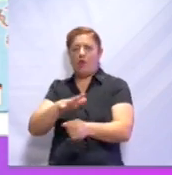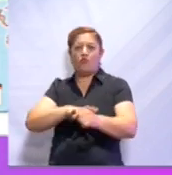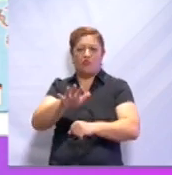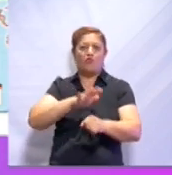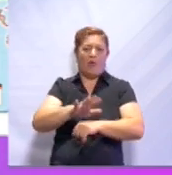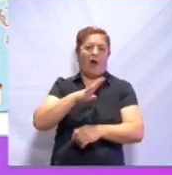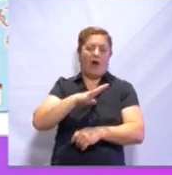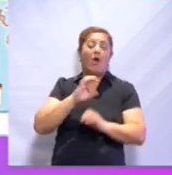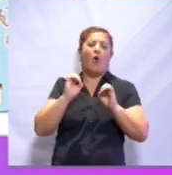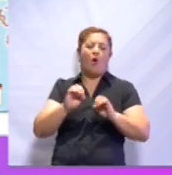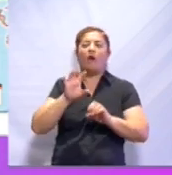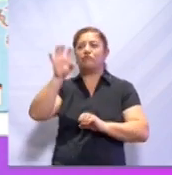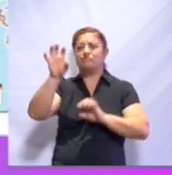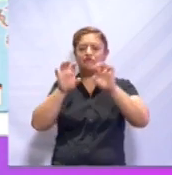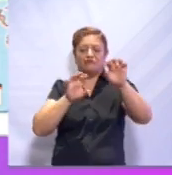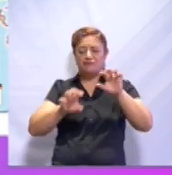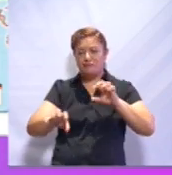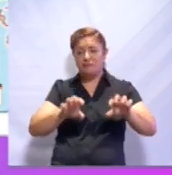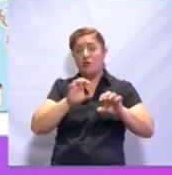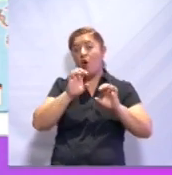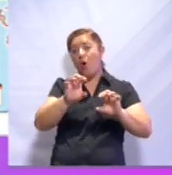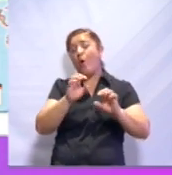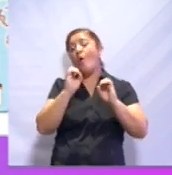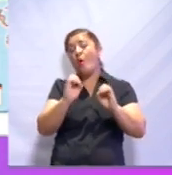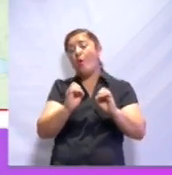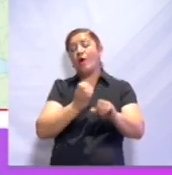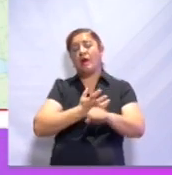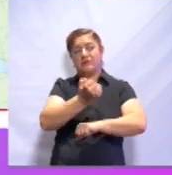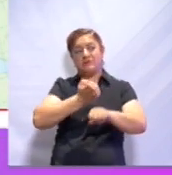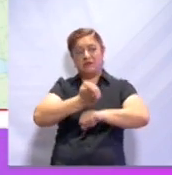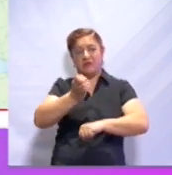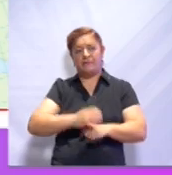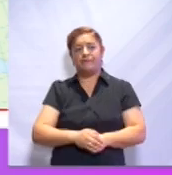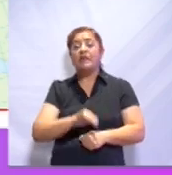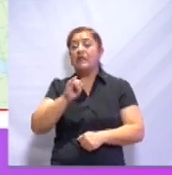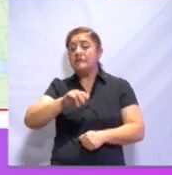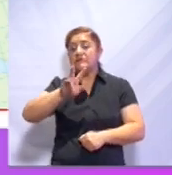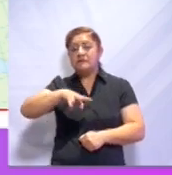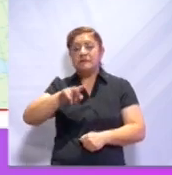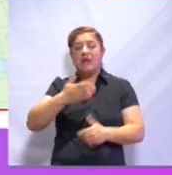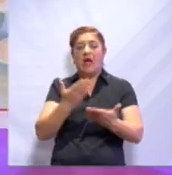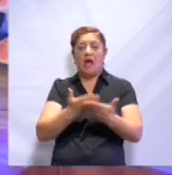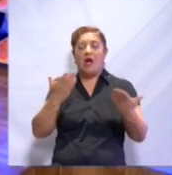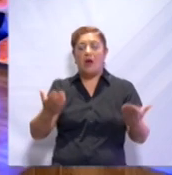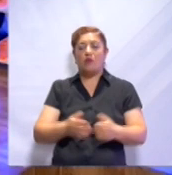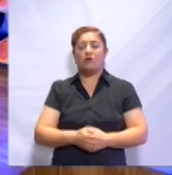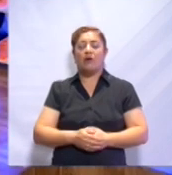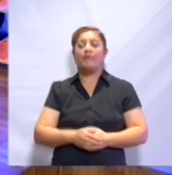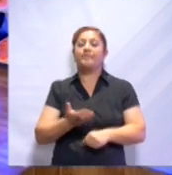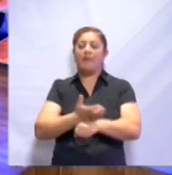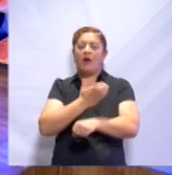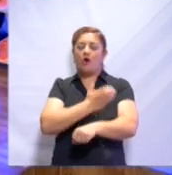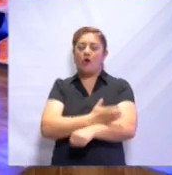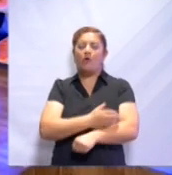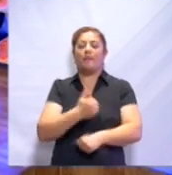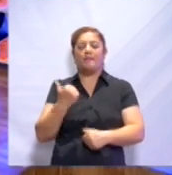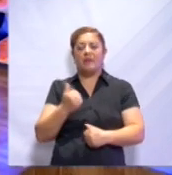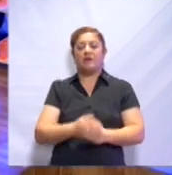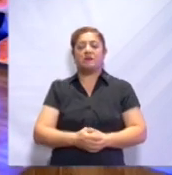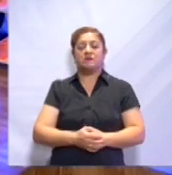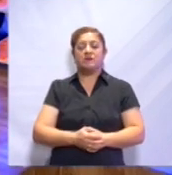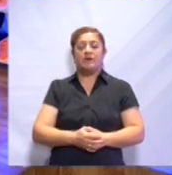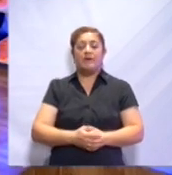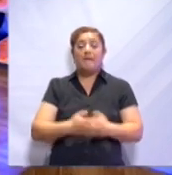si es de un continente o de un estado. Así es. ¿Y qué te parece si ahora me sigues acompañando en pantalla y